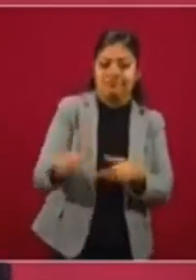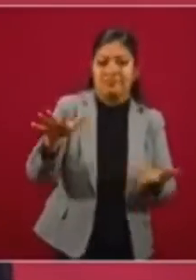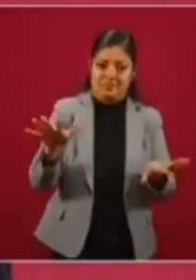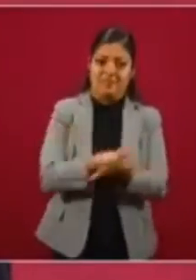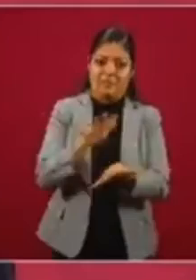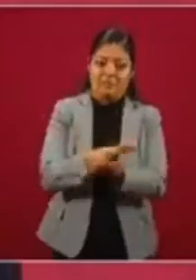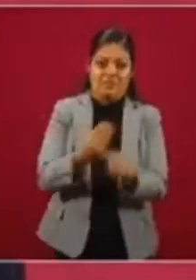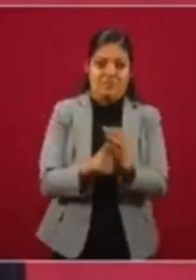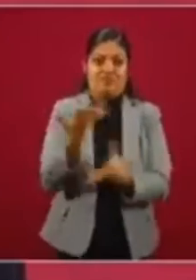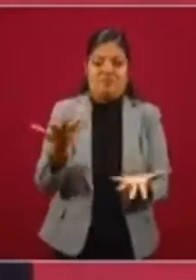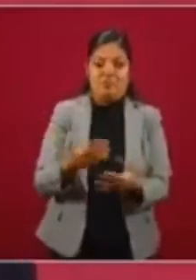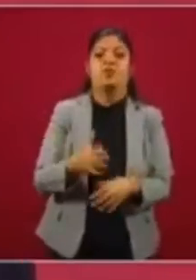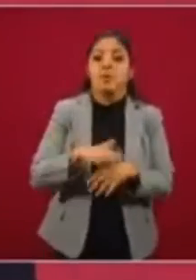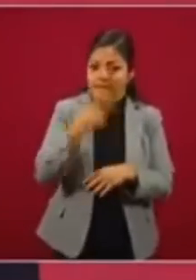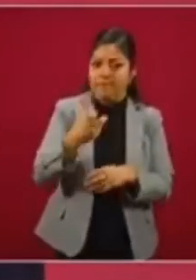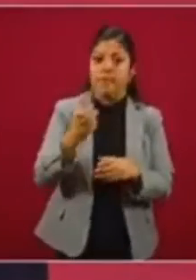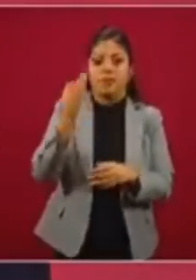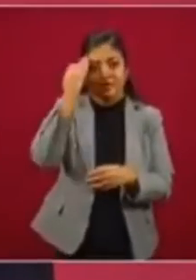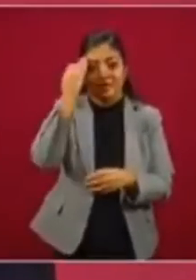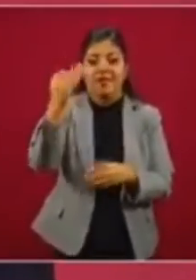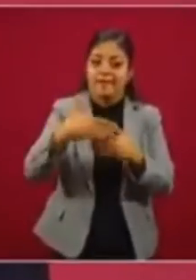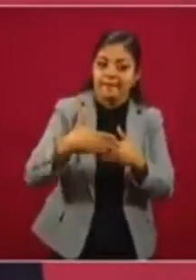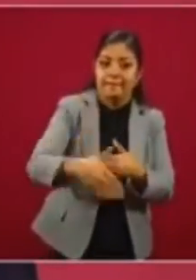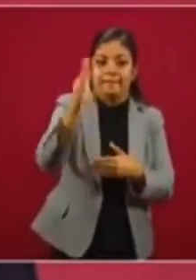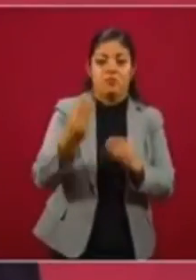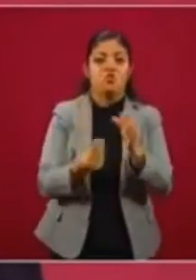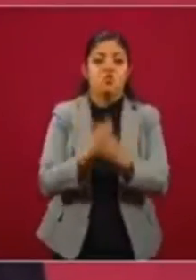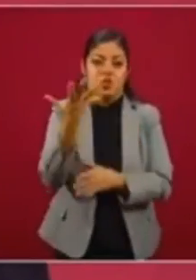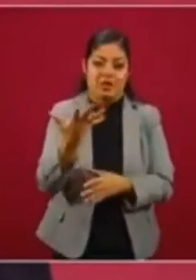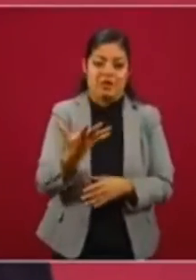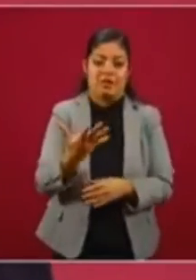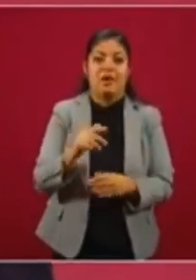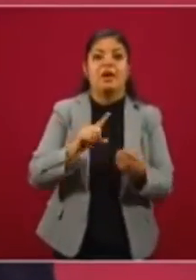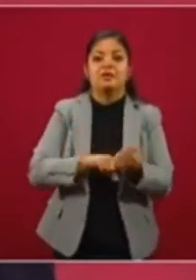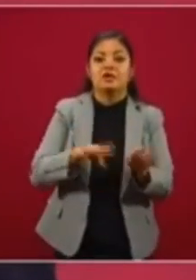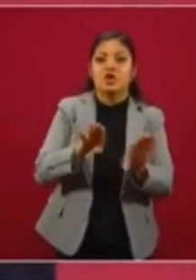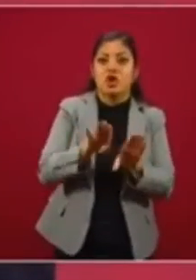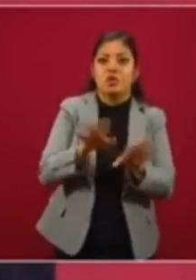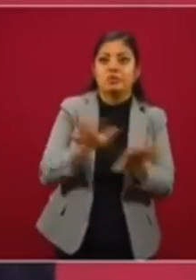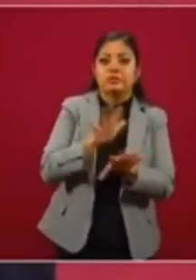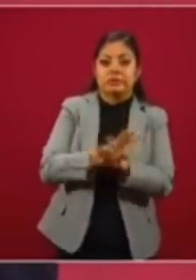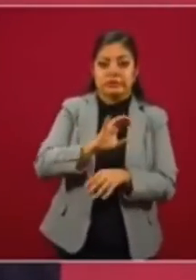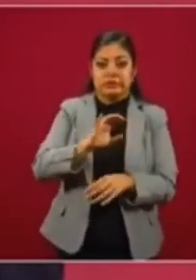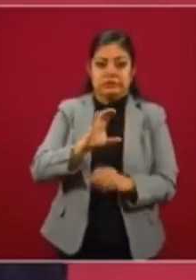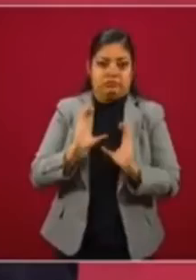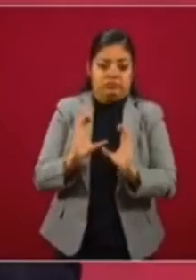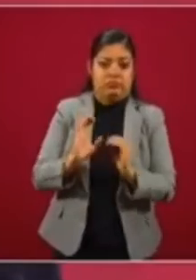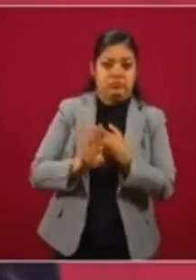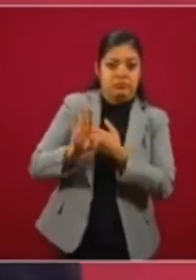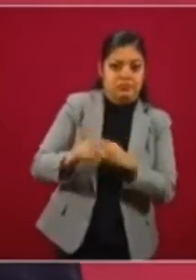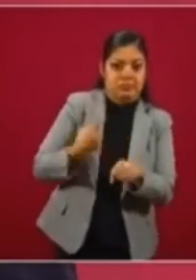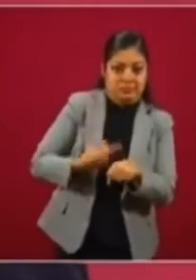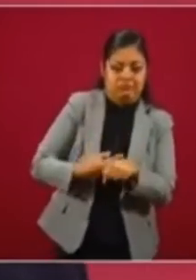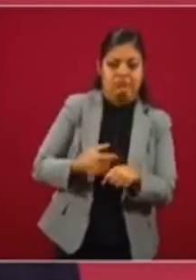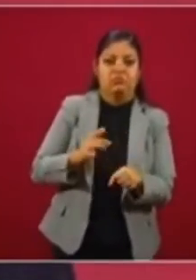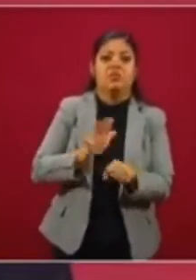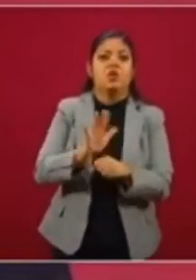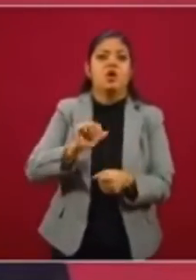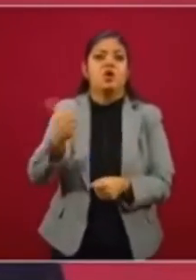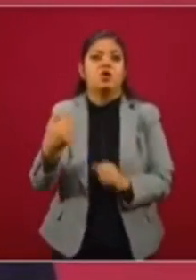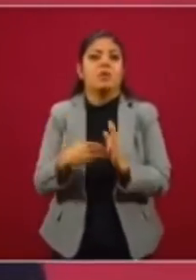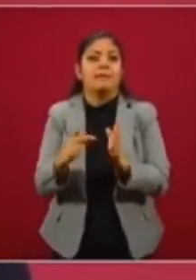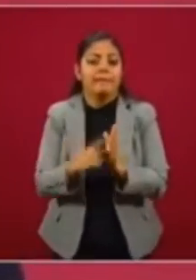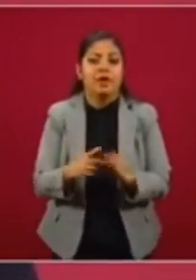Tenemos que iniciar una etapa nueva con otros procedimientos, con otros métodos, con otras